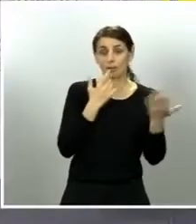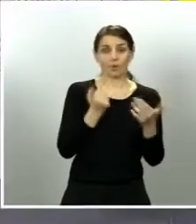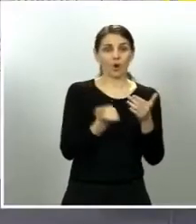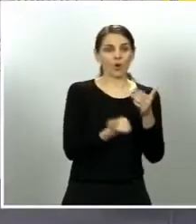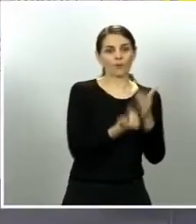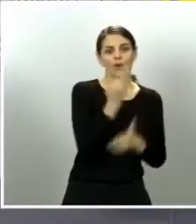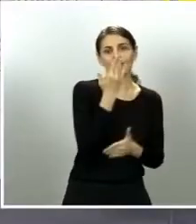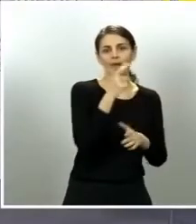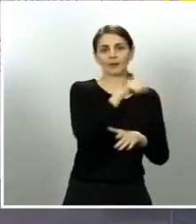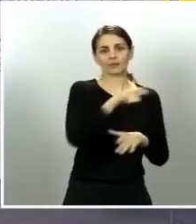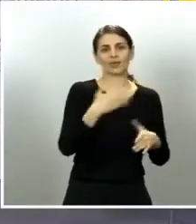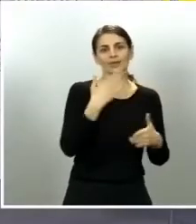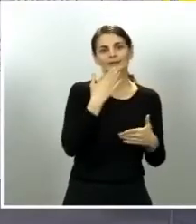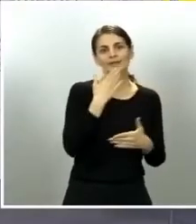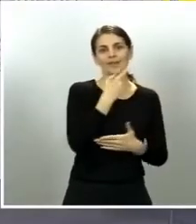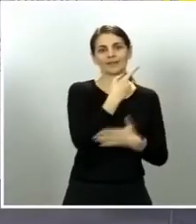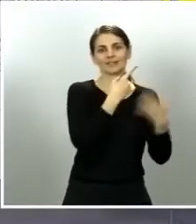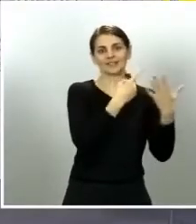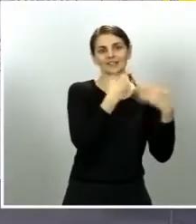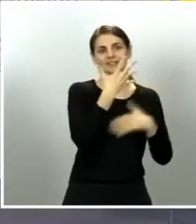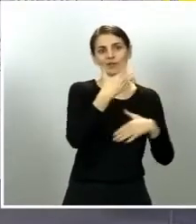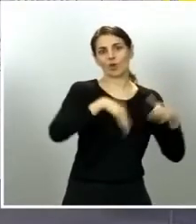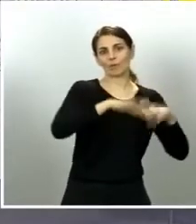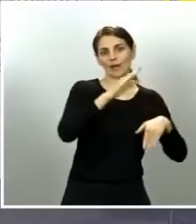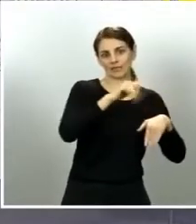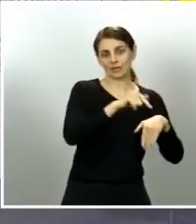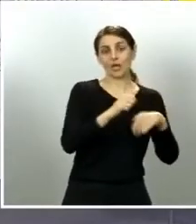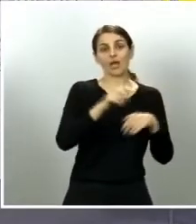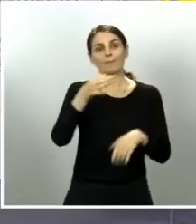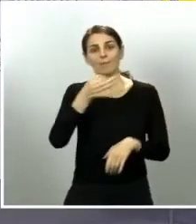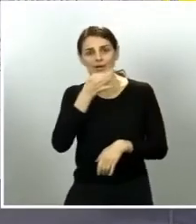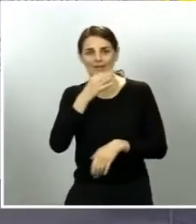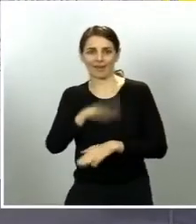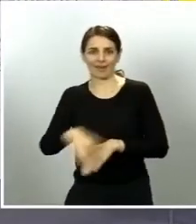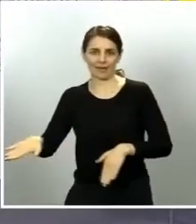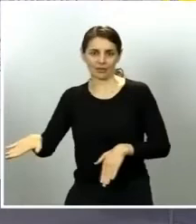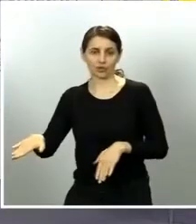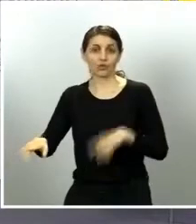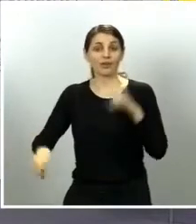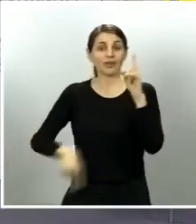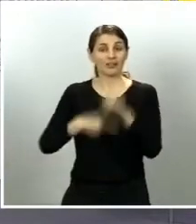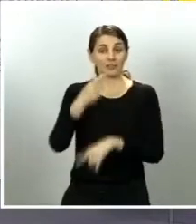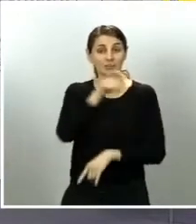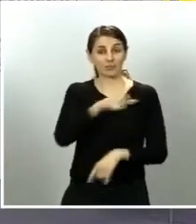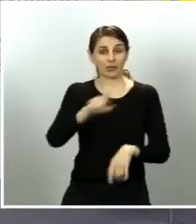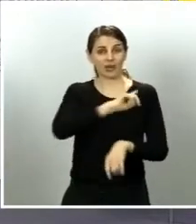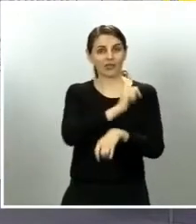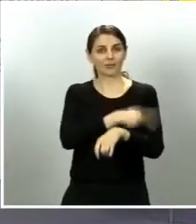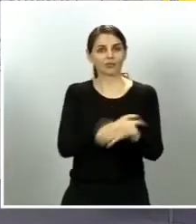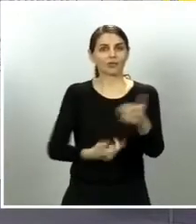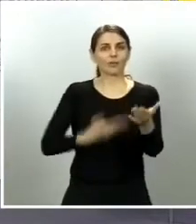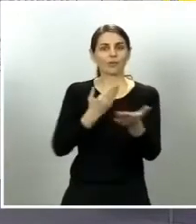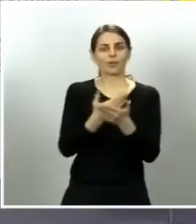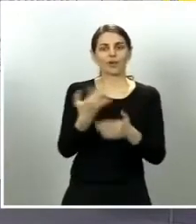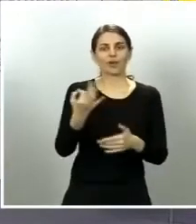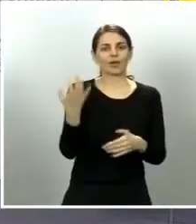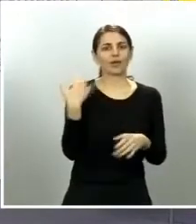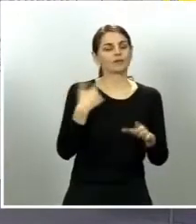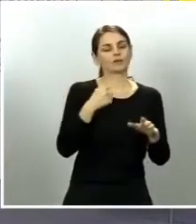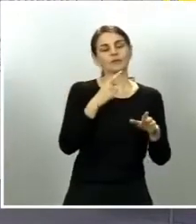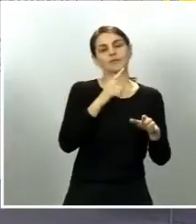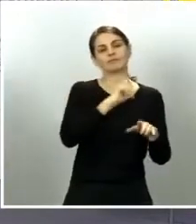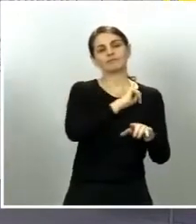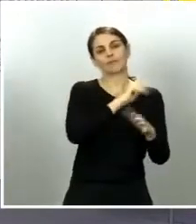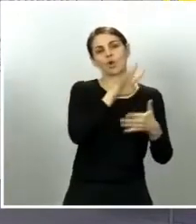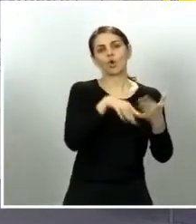tarde y para los deportistas se propone que salgan a hacer ejercicio entre las 8 y las 9 de la mañana y entre las 9 y las 11 de la noche no sé si el